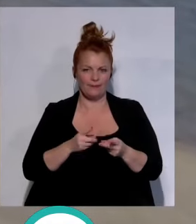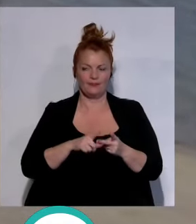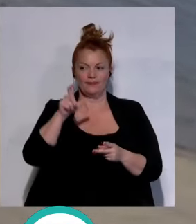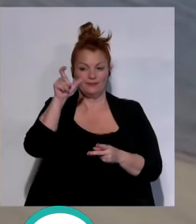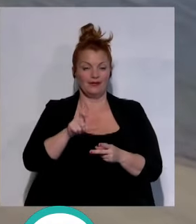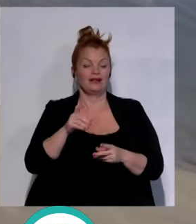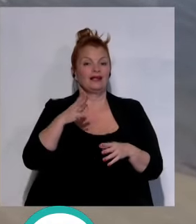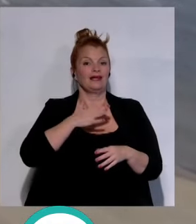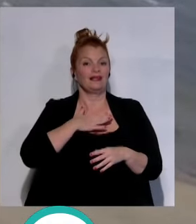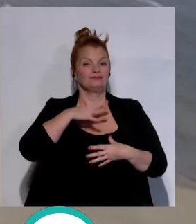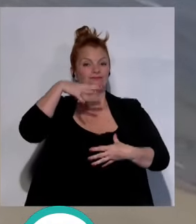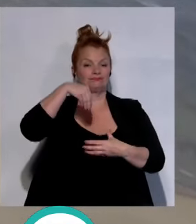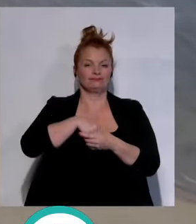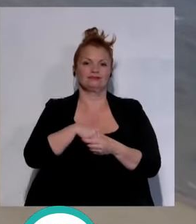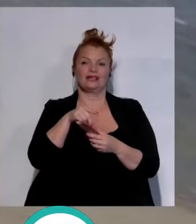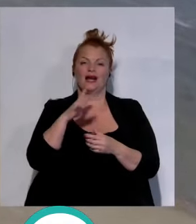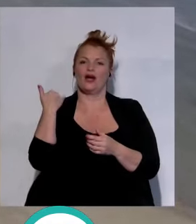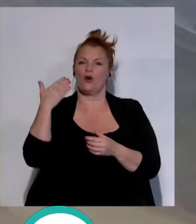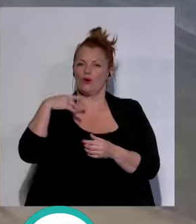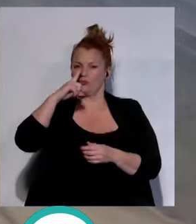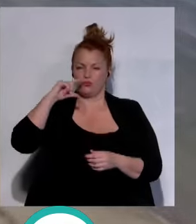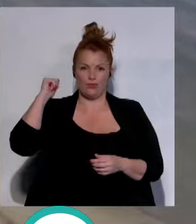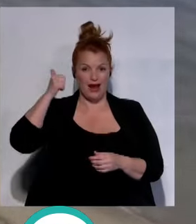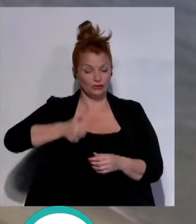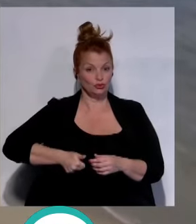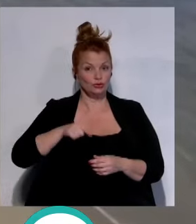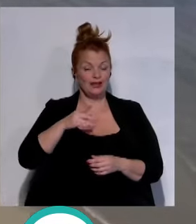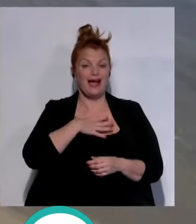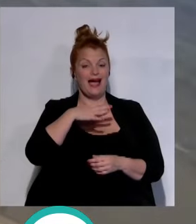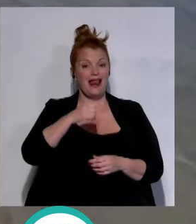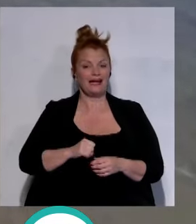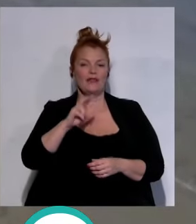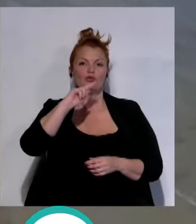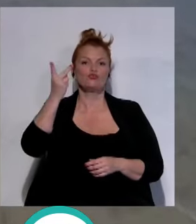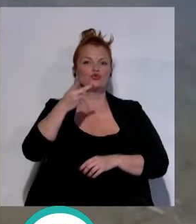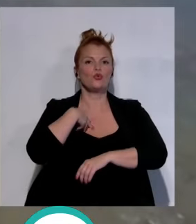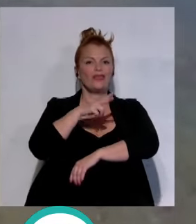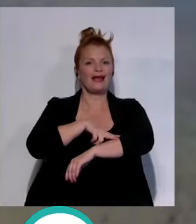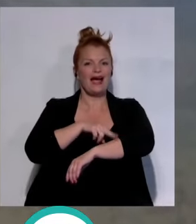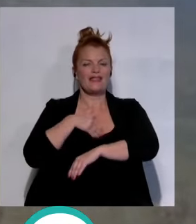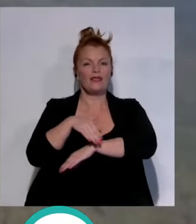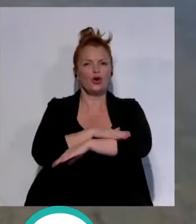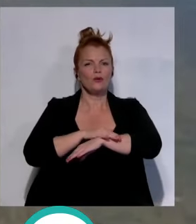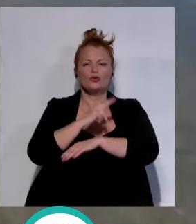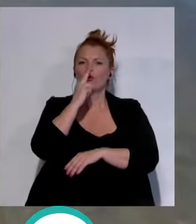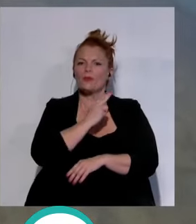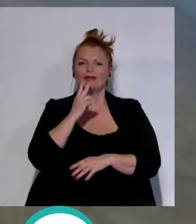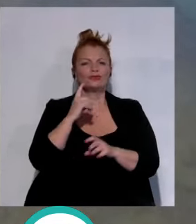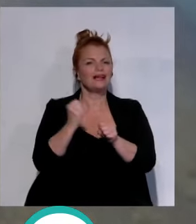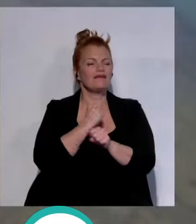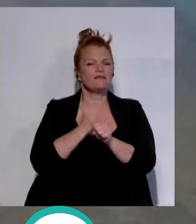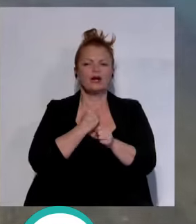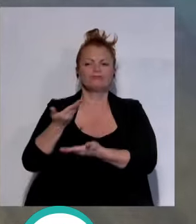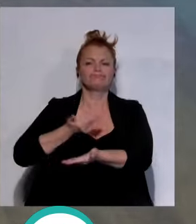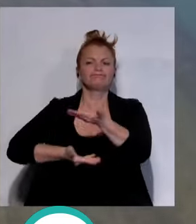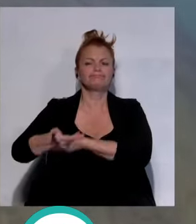titularidad del estado y se encuentra cerrada desde hace varios años el alcalde y la subdelegada del gobierno se han comprometido a trabajar de forma